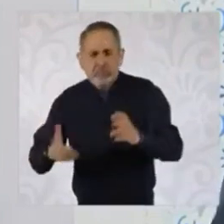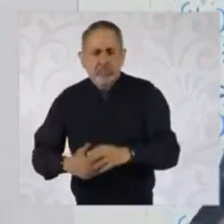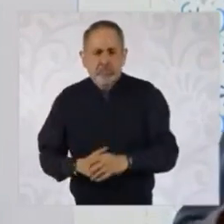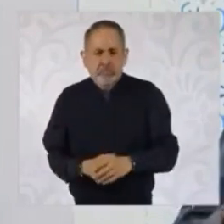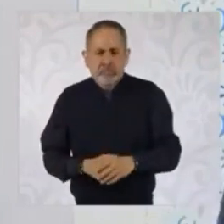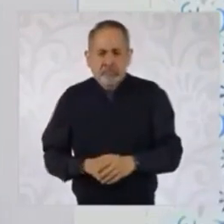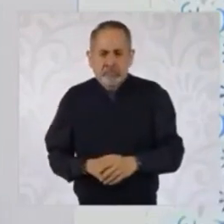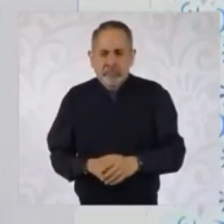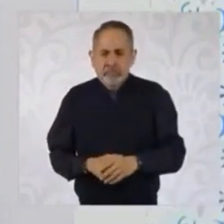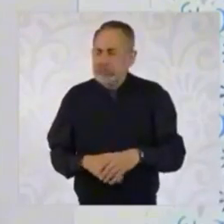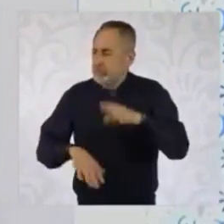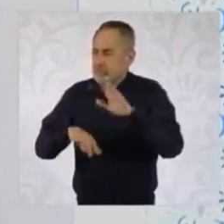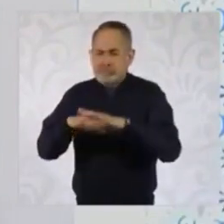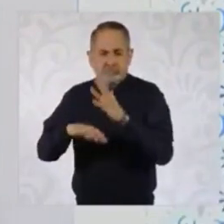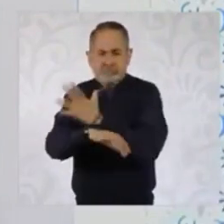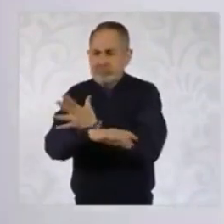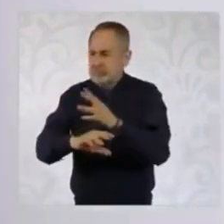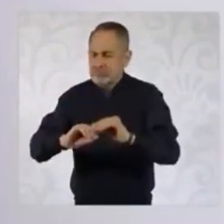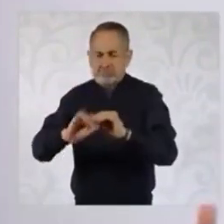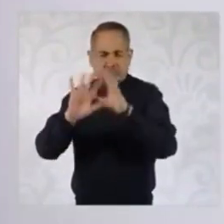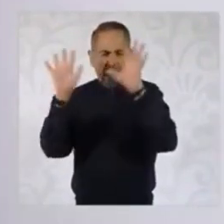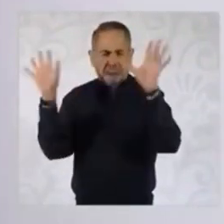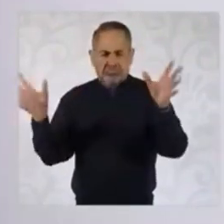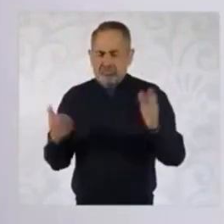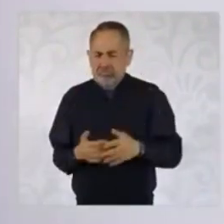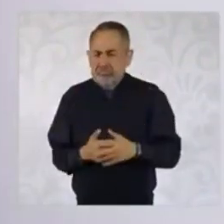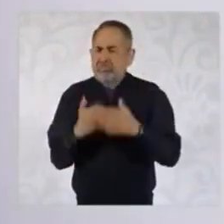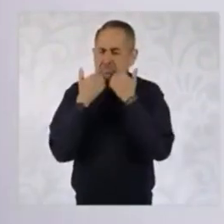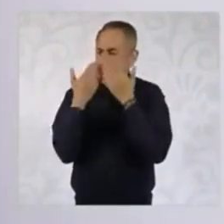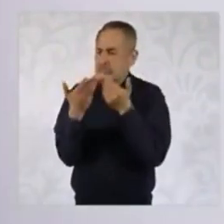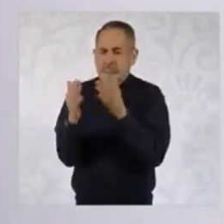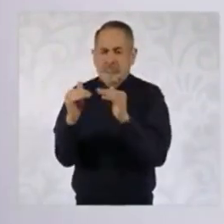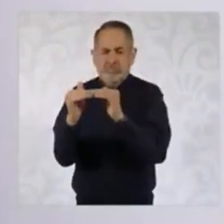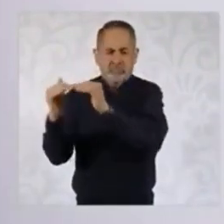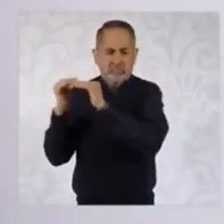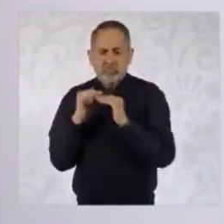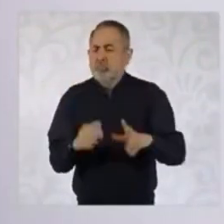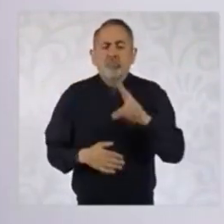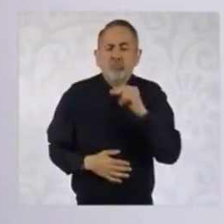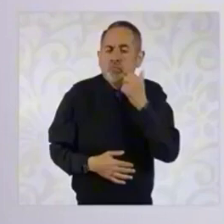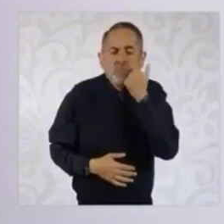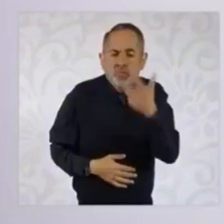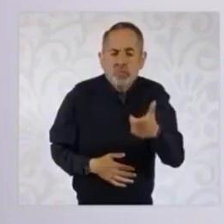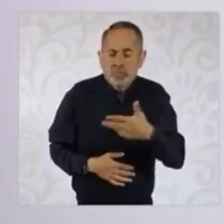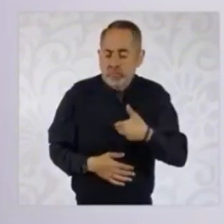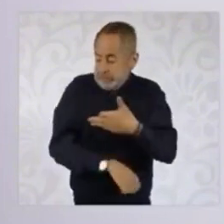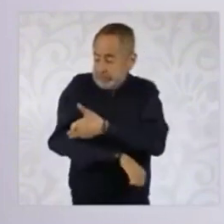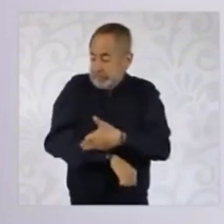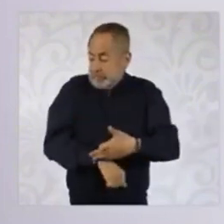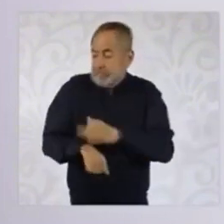va a ser mucho más transparente, porque lo que queremos es que se acabe el nepotismo y la corrupción.